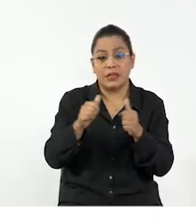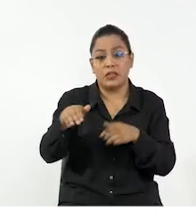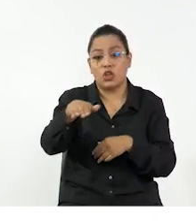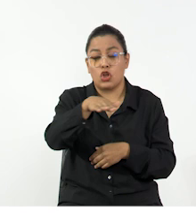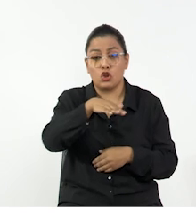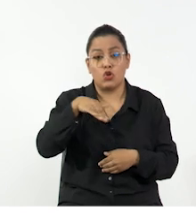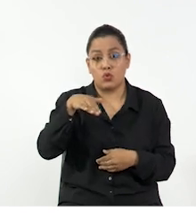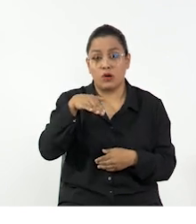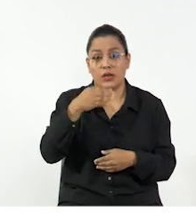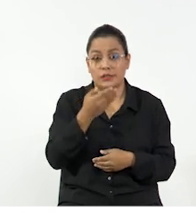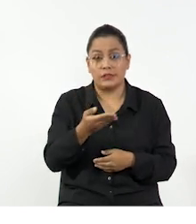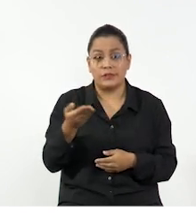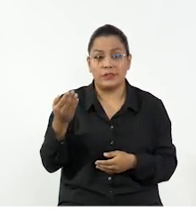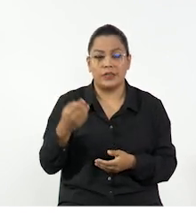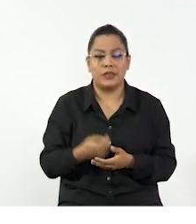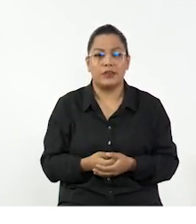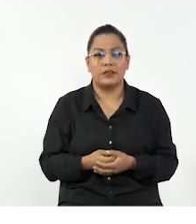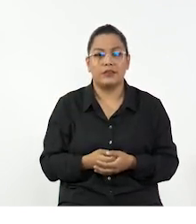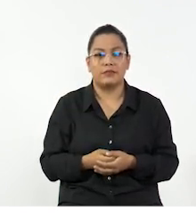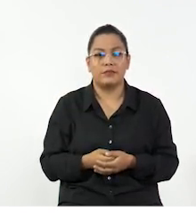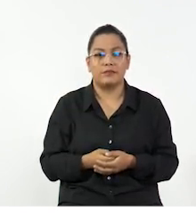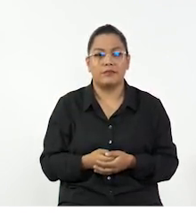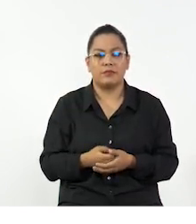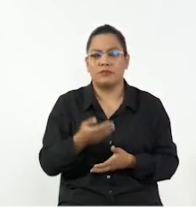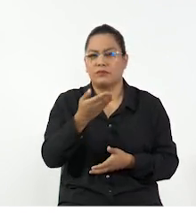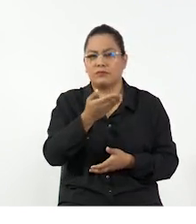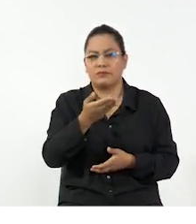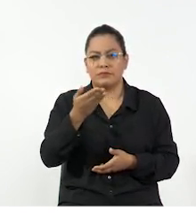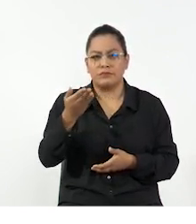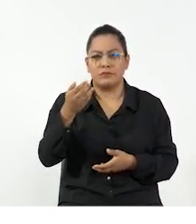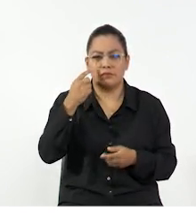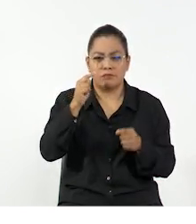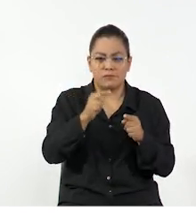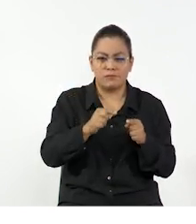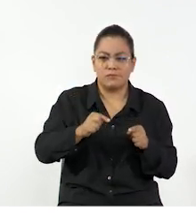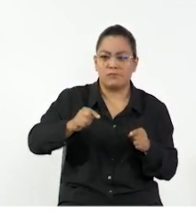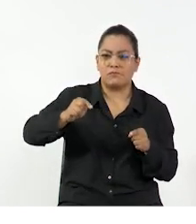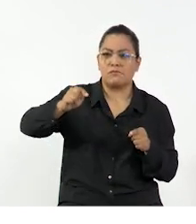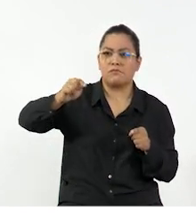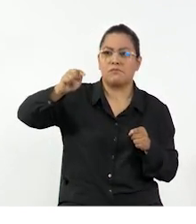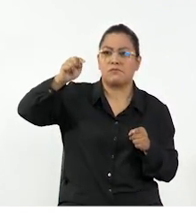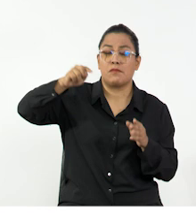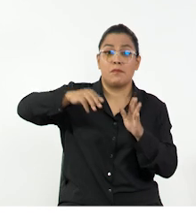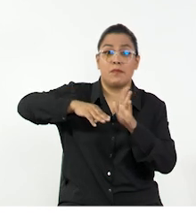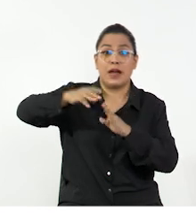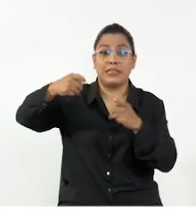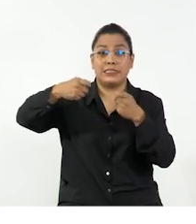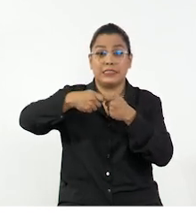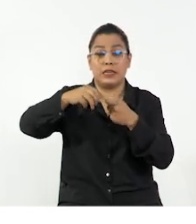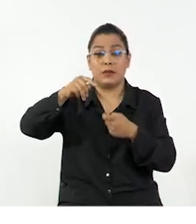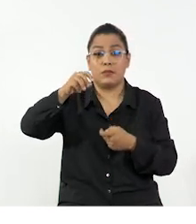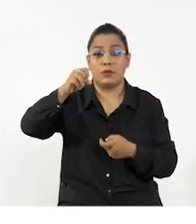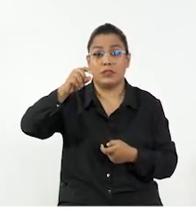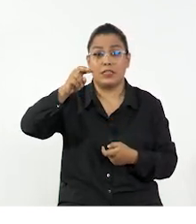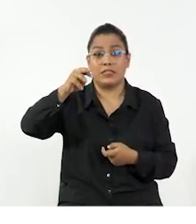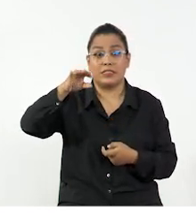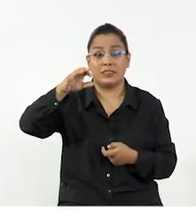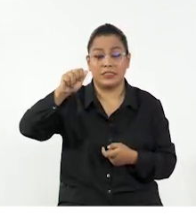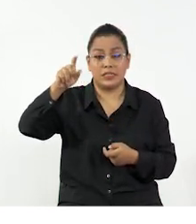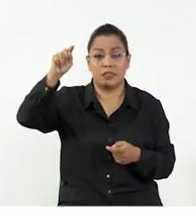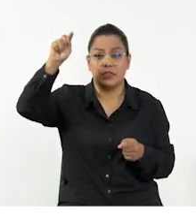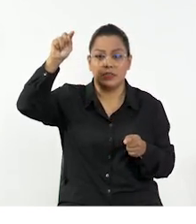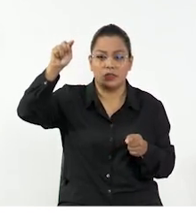gravitatoria va a depender de la ubicación espacial de un cuerpo. Y así, cuando un objeto gana altura, gana energía potencial